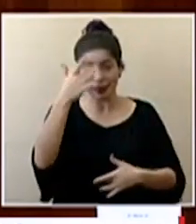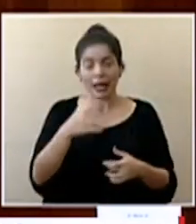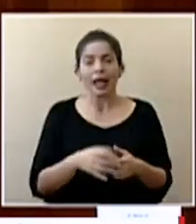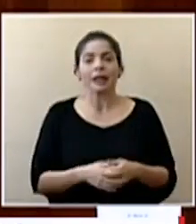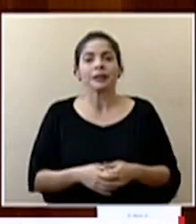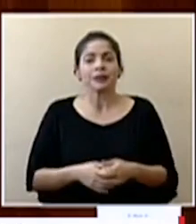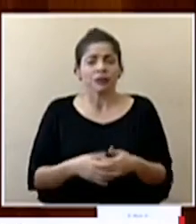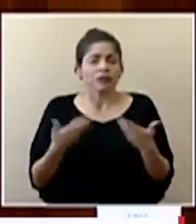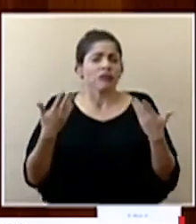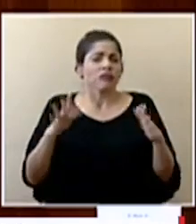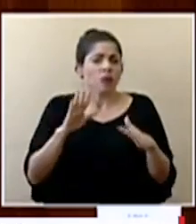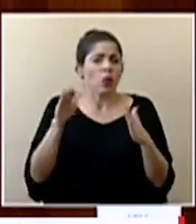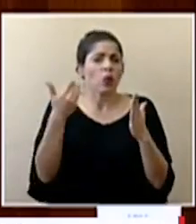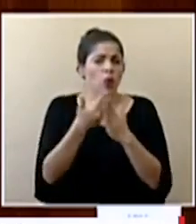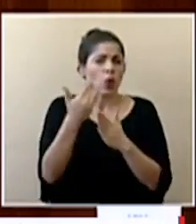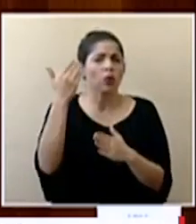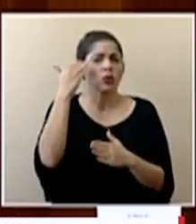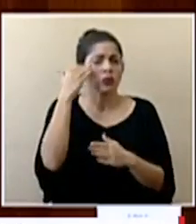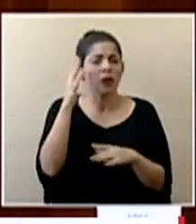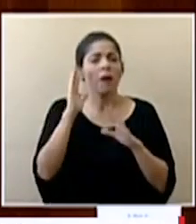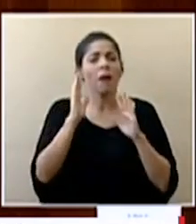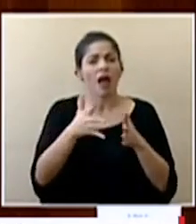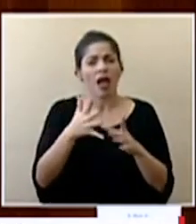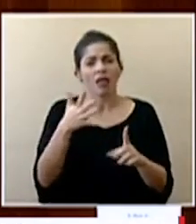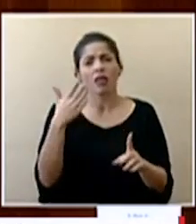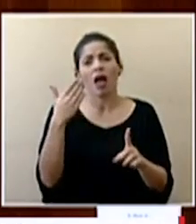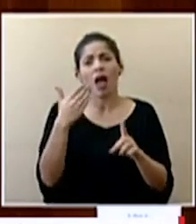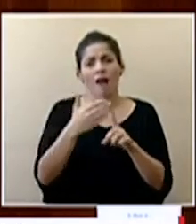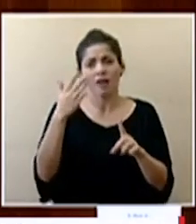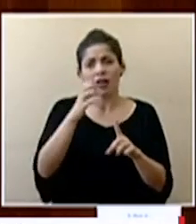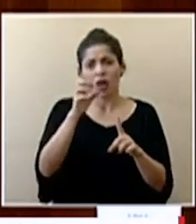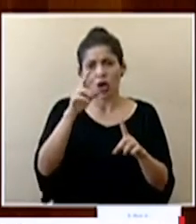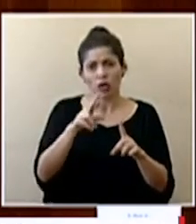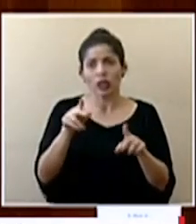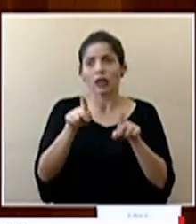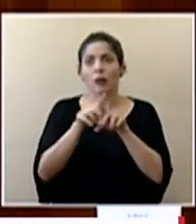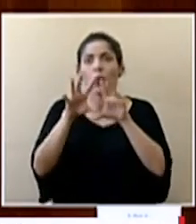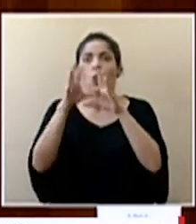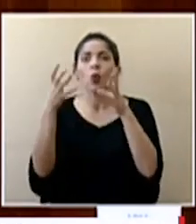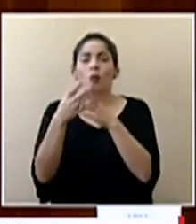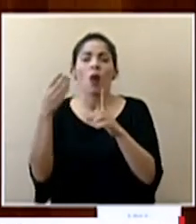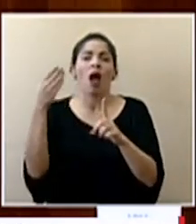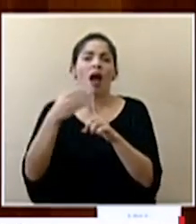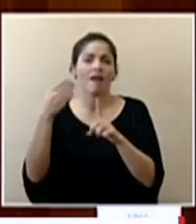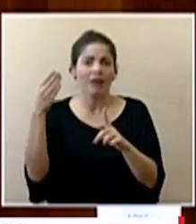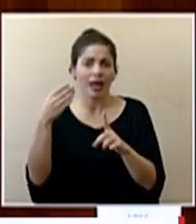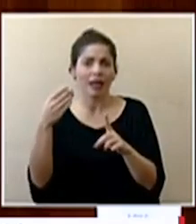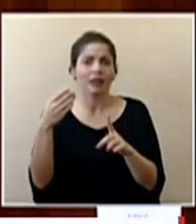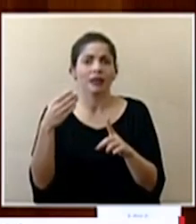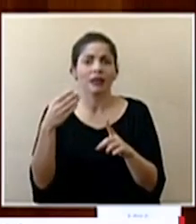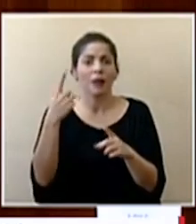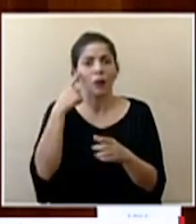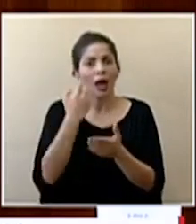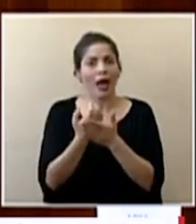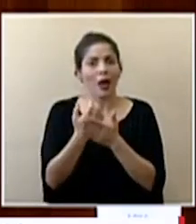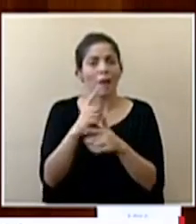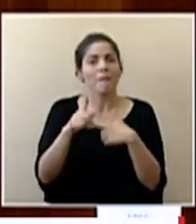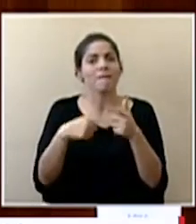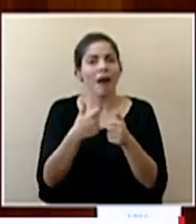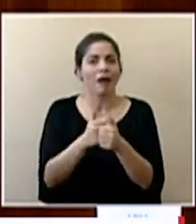ya todos lo sabemos que va a dejar repercusiones en Costa Rica y en todo el mundo a nivel de un rezago económico